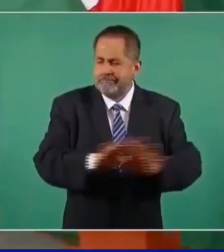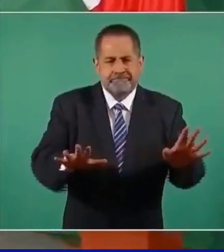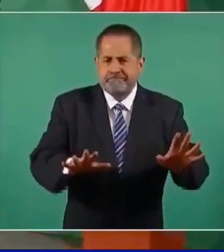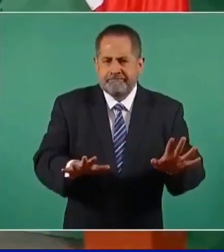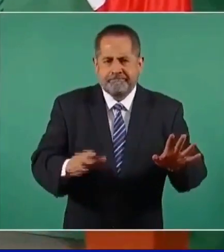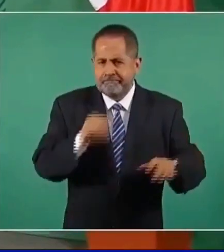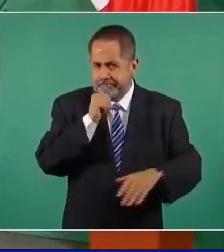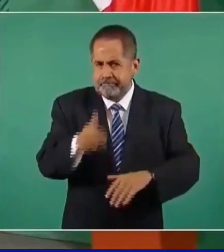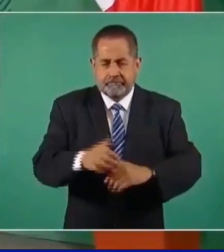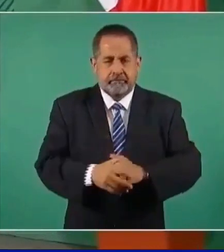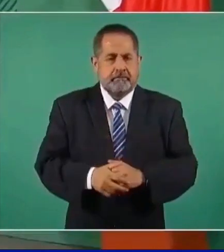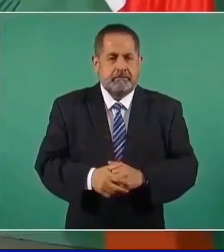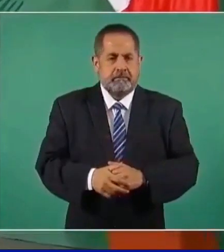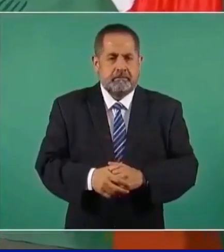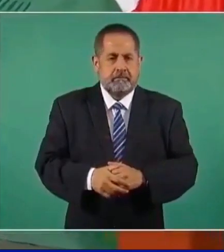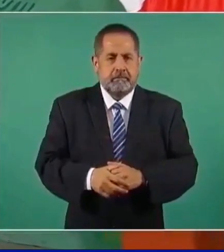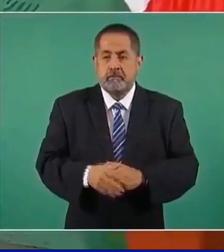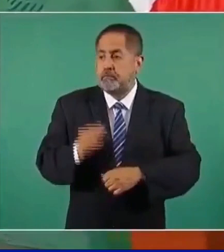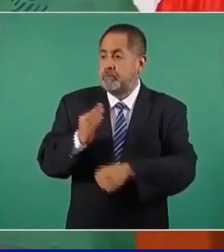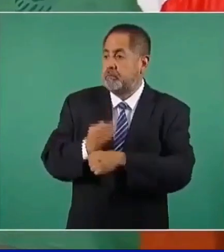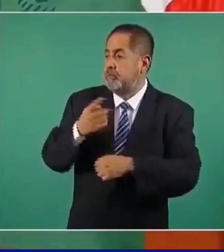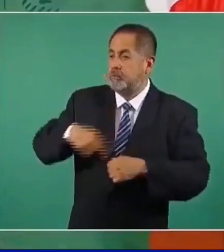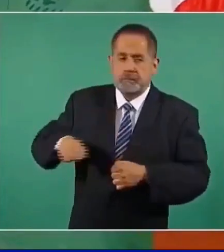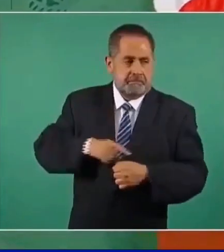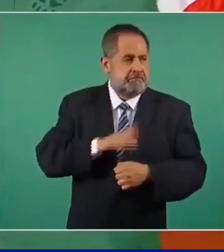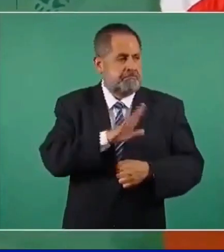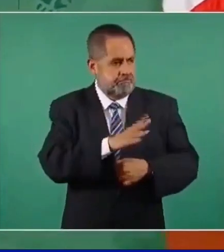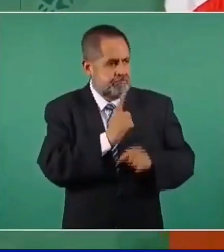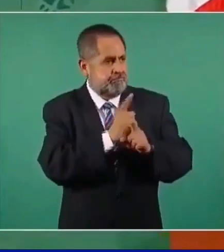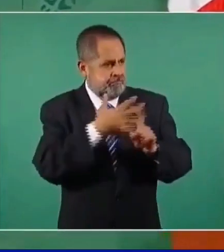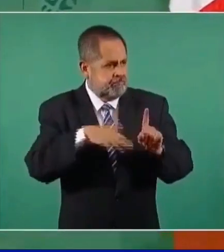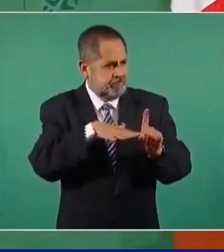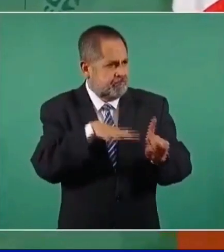Entonces, no hay persecución para nadie.